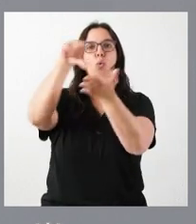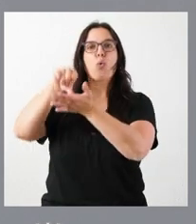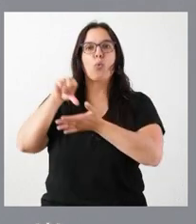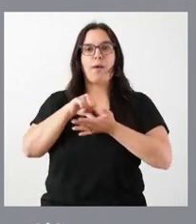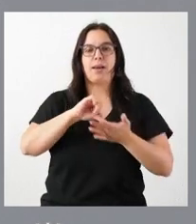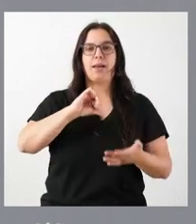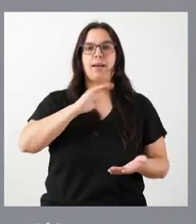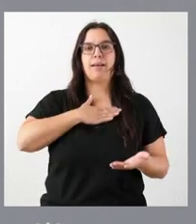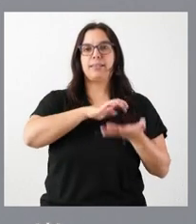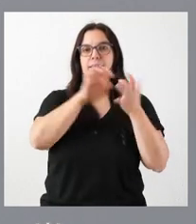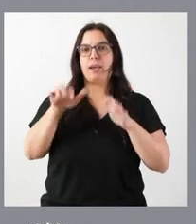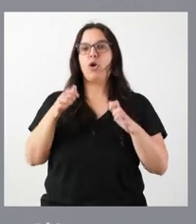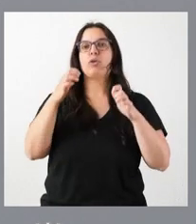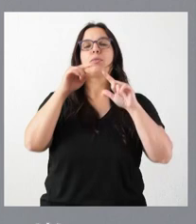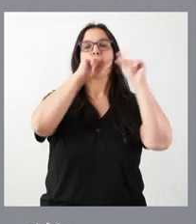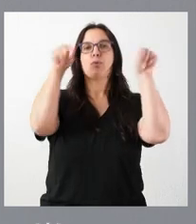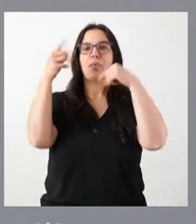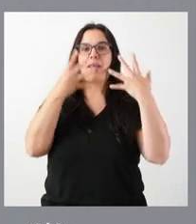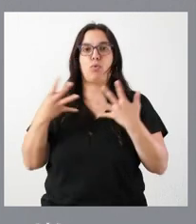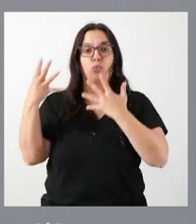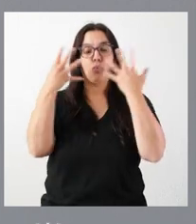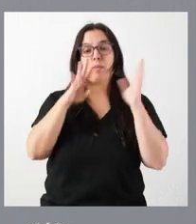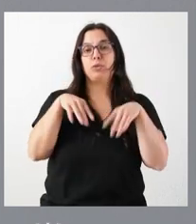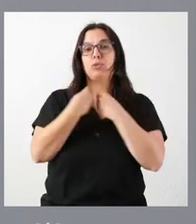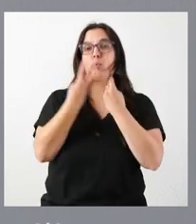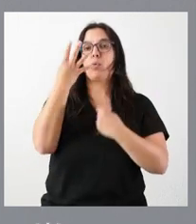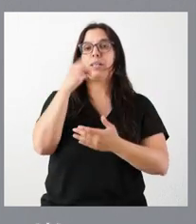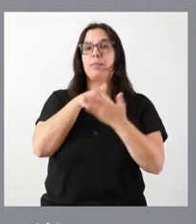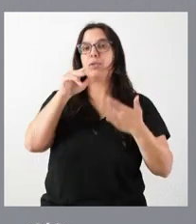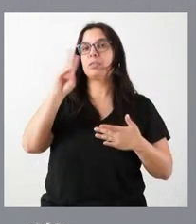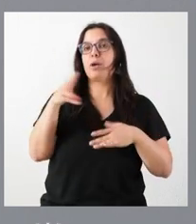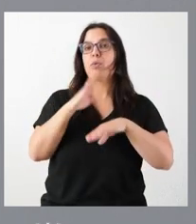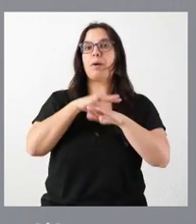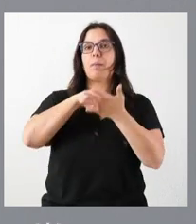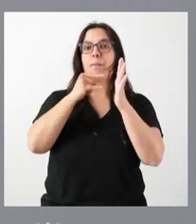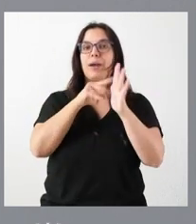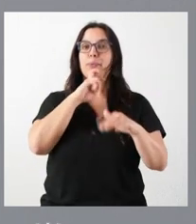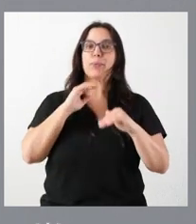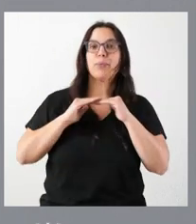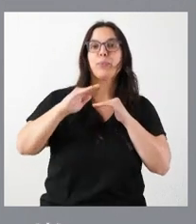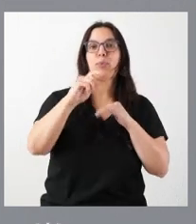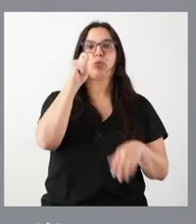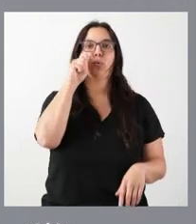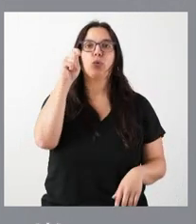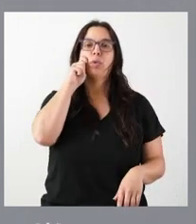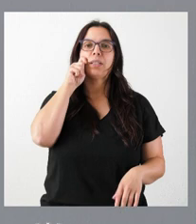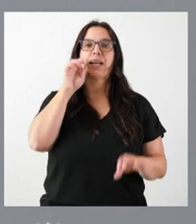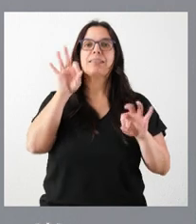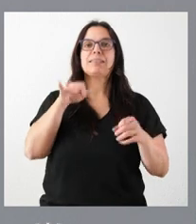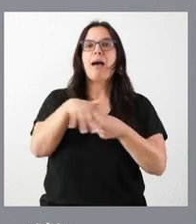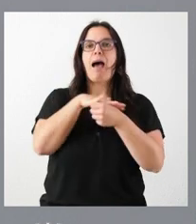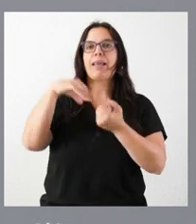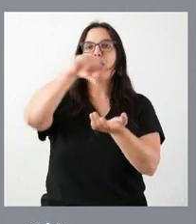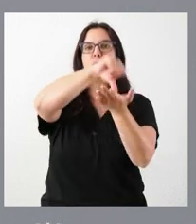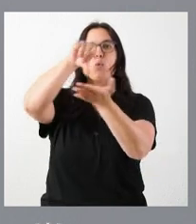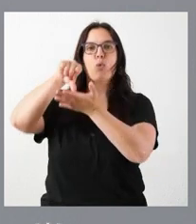en las nueve provincias. 40 millones de euros, en definitiva, para planes de sostenibilidad turística en áreas urbanas